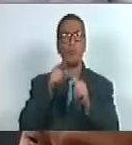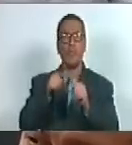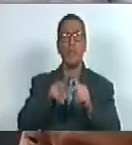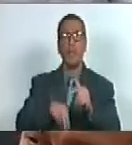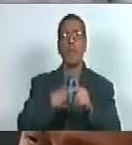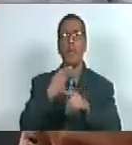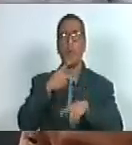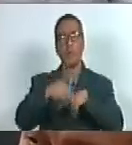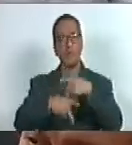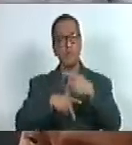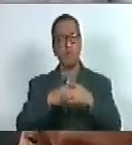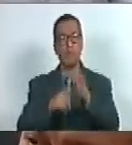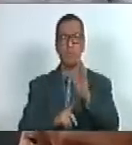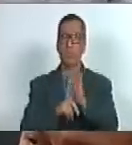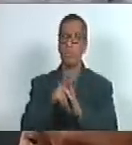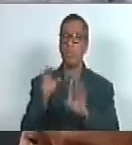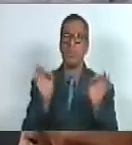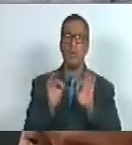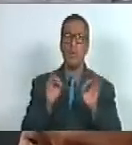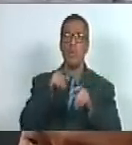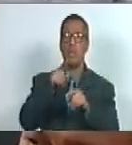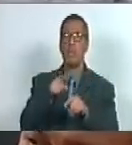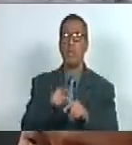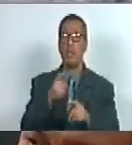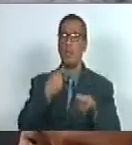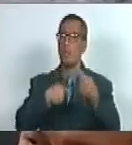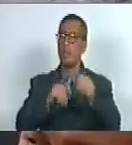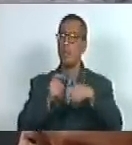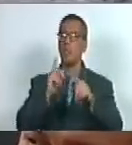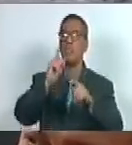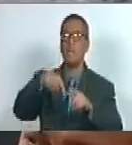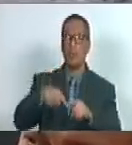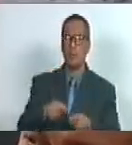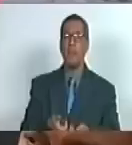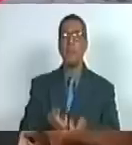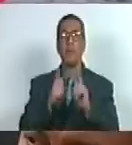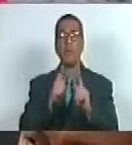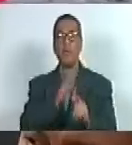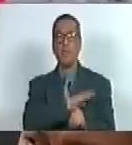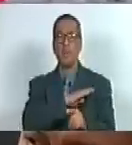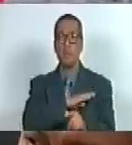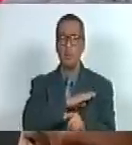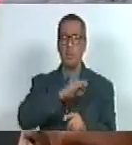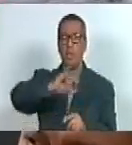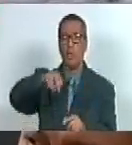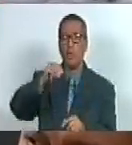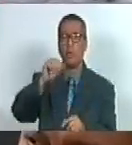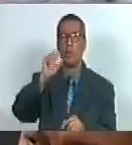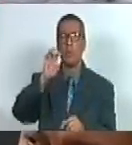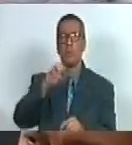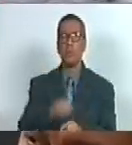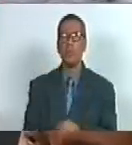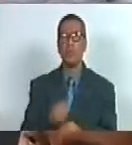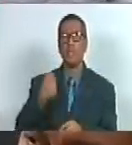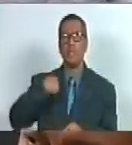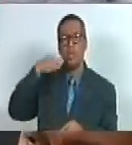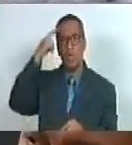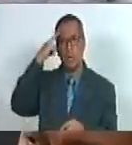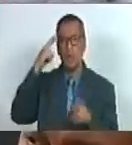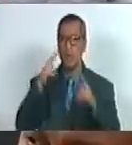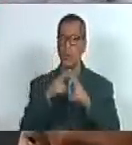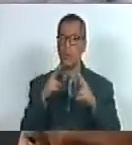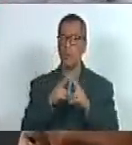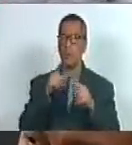desarrollarse el ser comerciante también le permitió a José Leonardo tener conocimiento